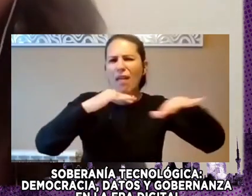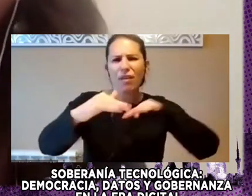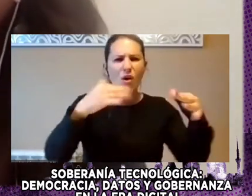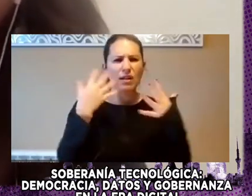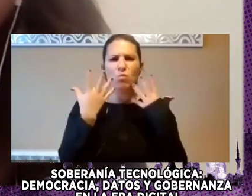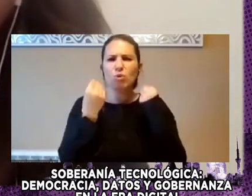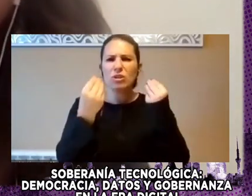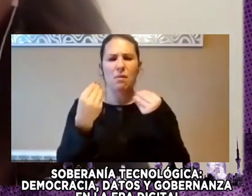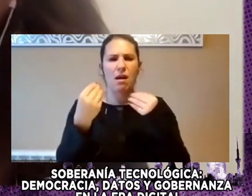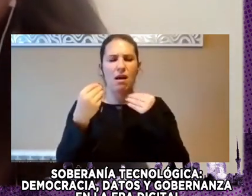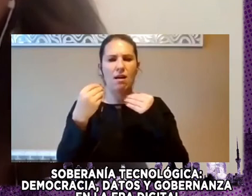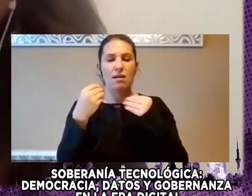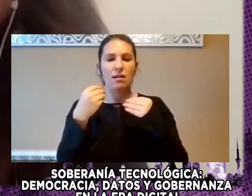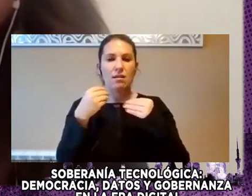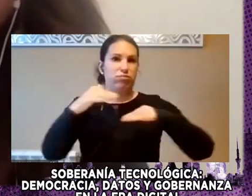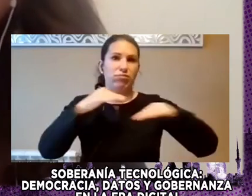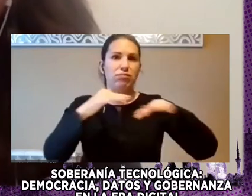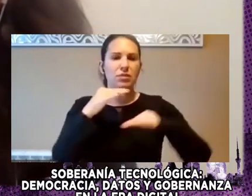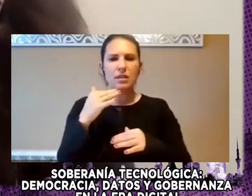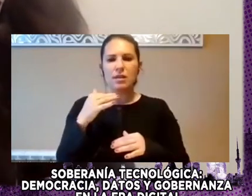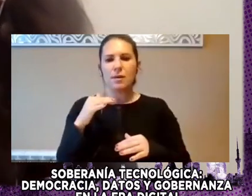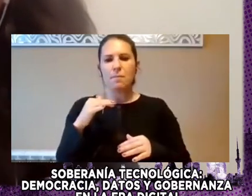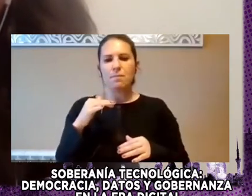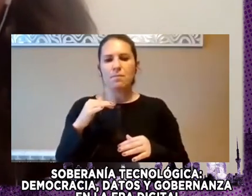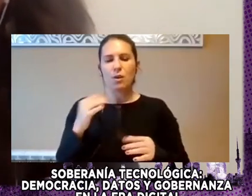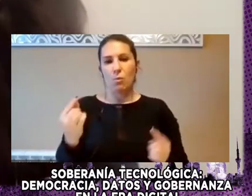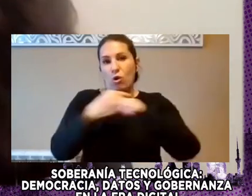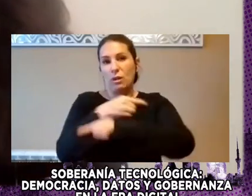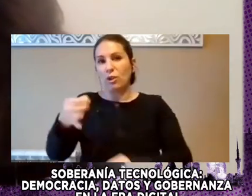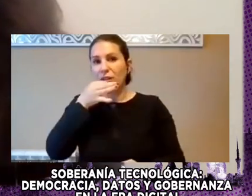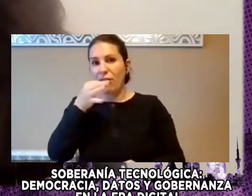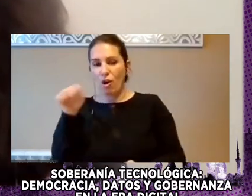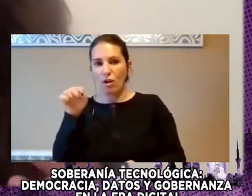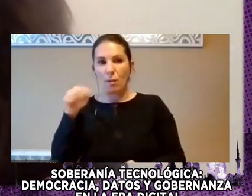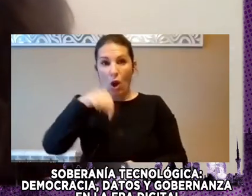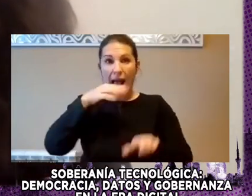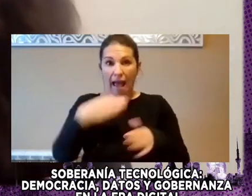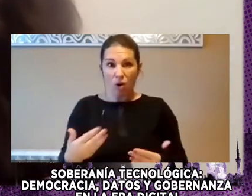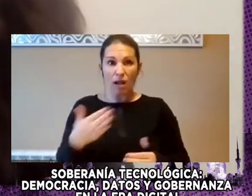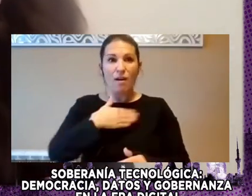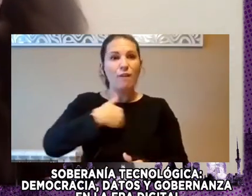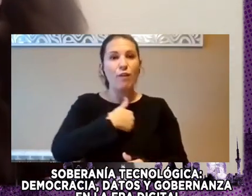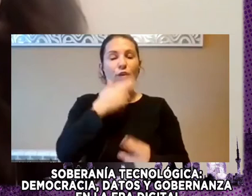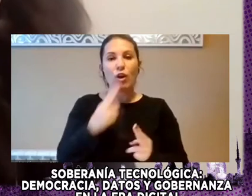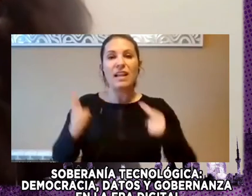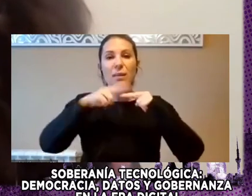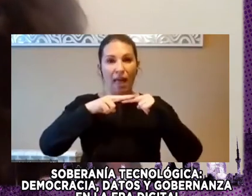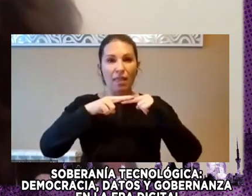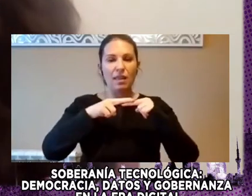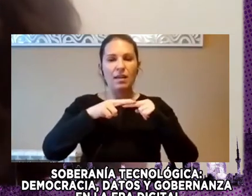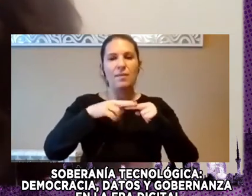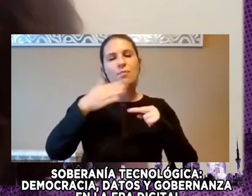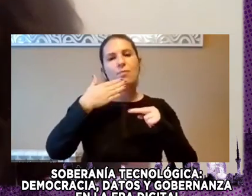Muchísima Actividad Hoy Por Hoy Se Ha Delegado Una La Función De Conectividad Y Se Ha